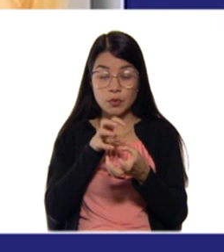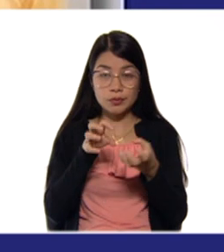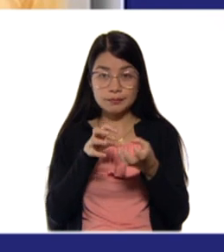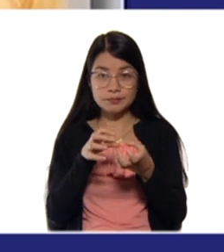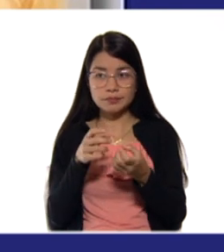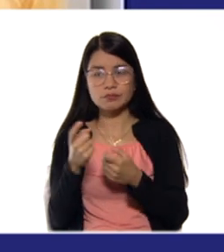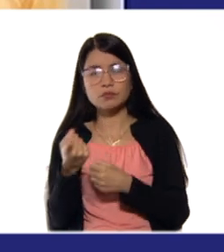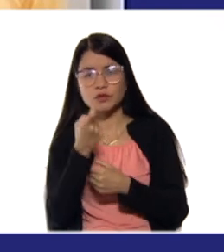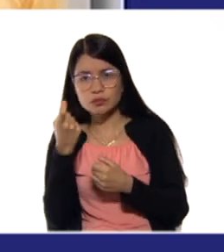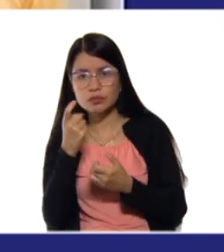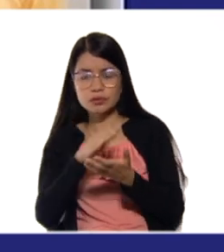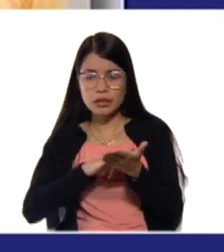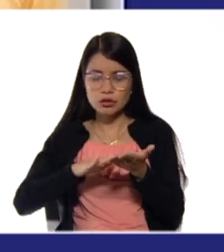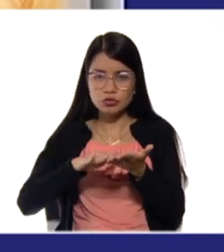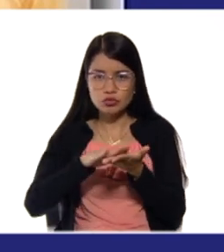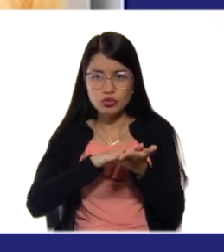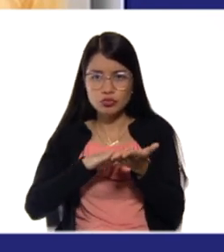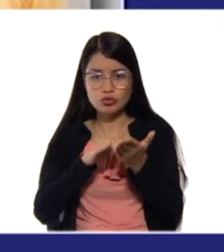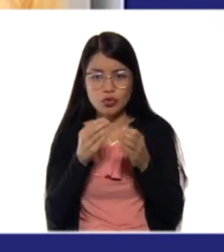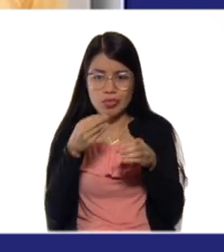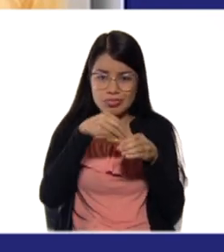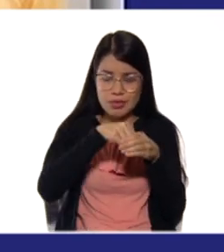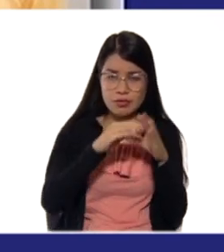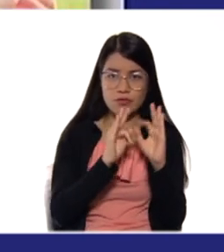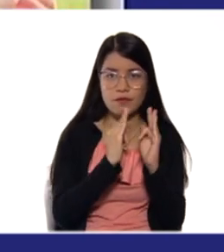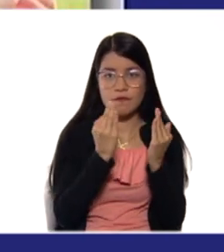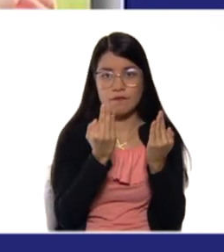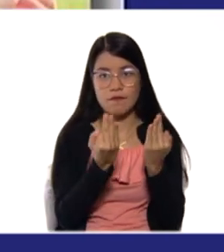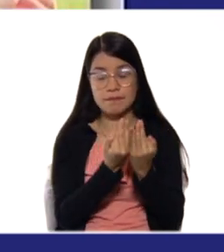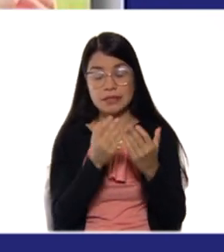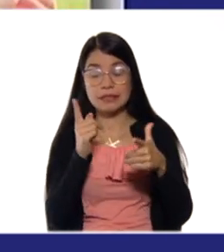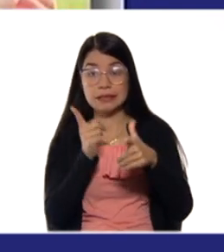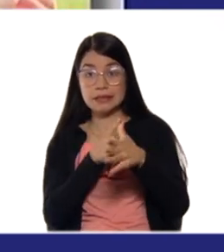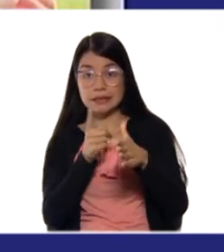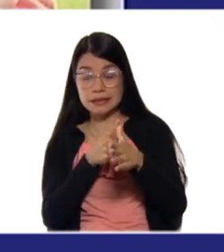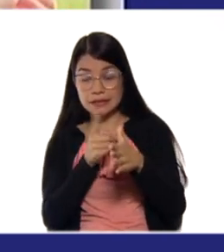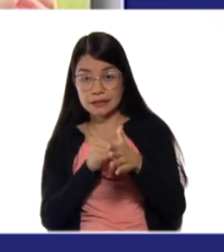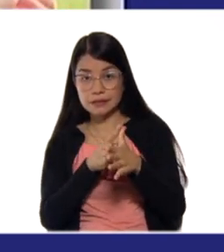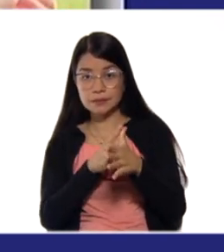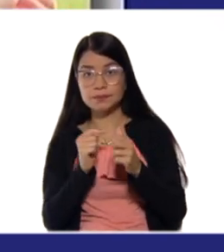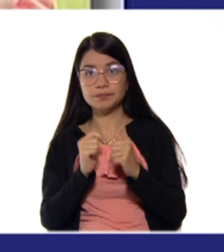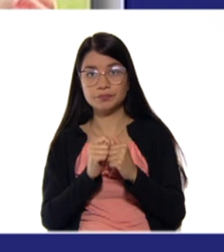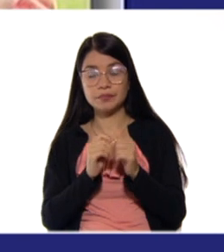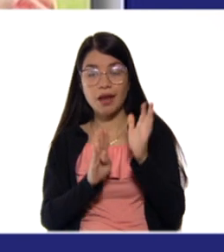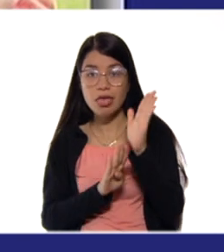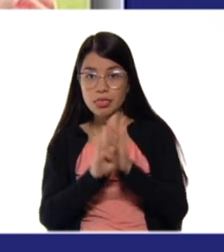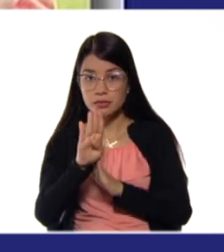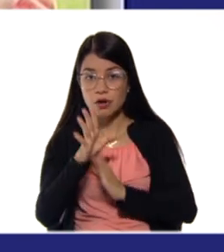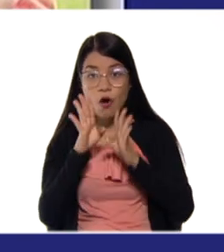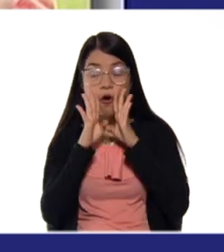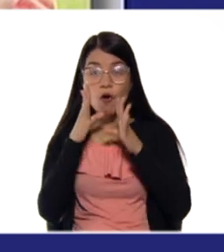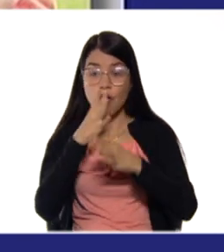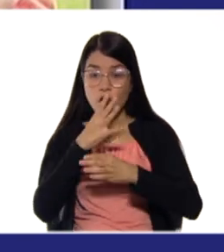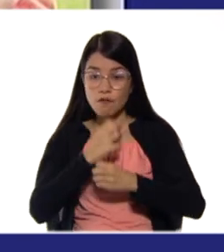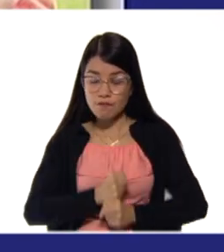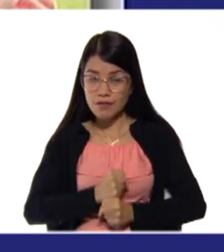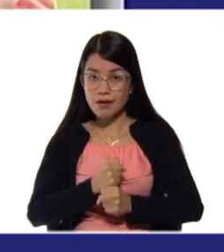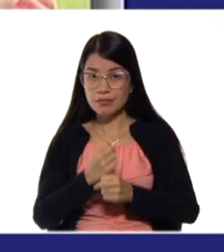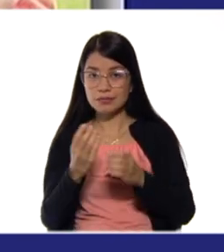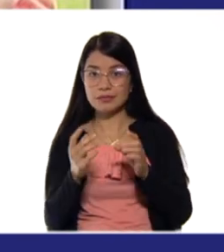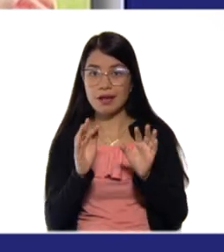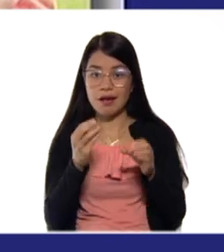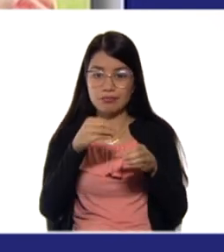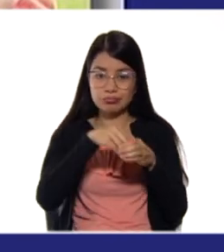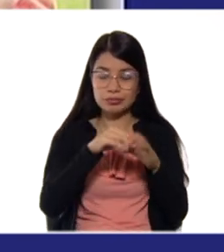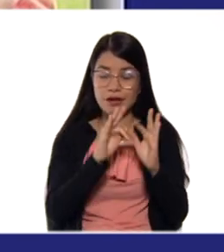buscar solución dentro del núcleo familiar. 5. Desarrolla confianza dentro del núcleo familiar,